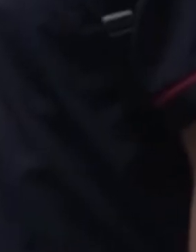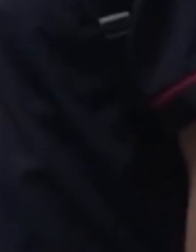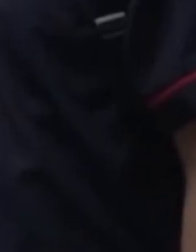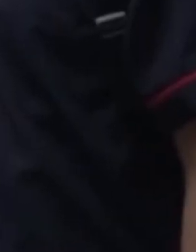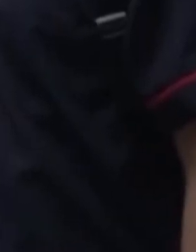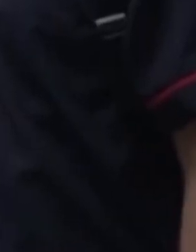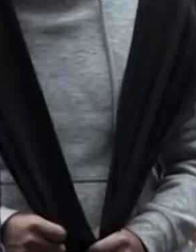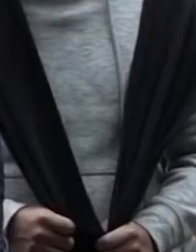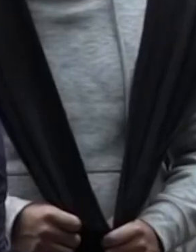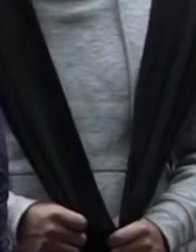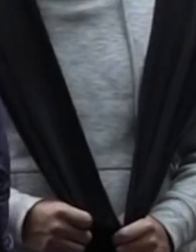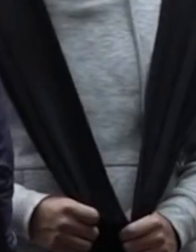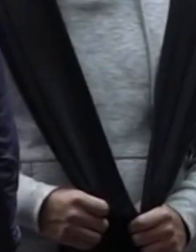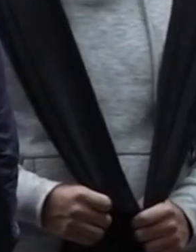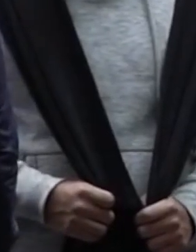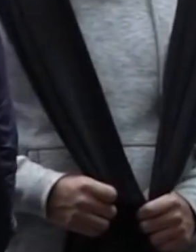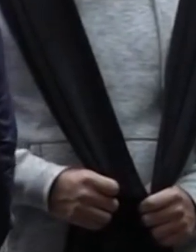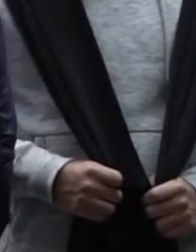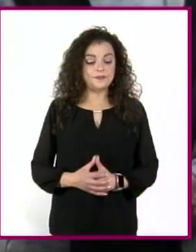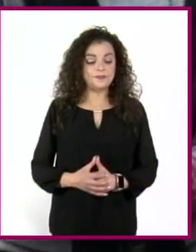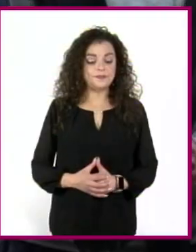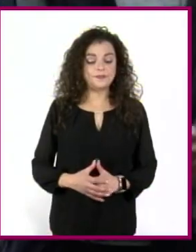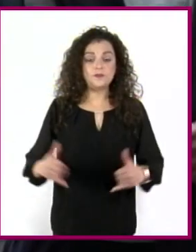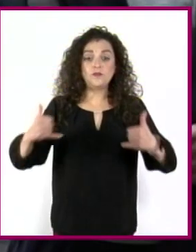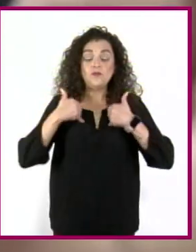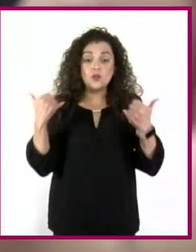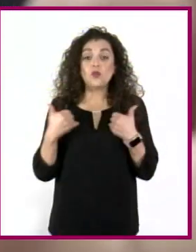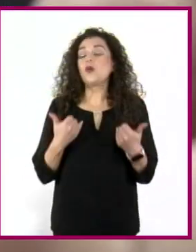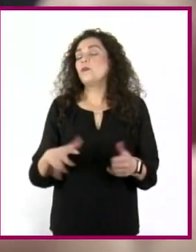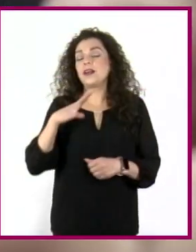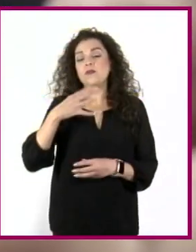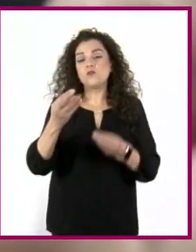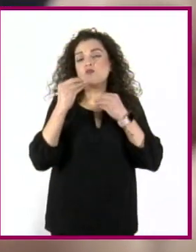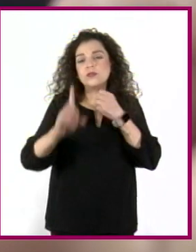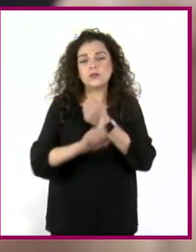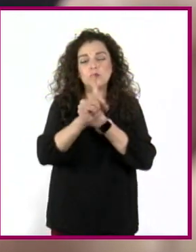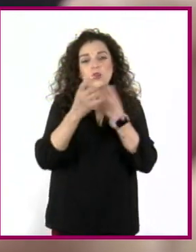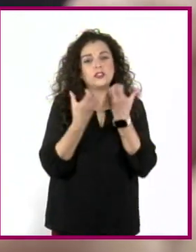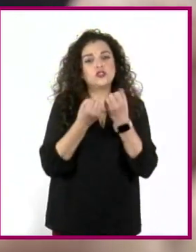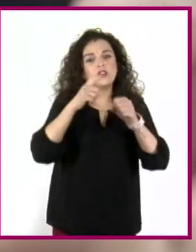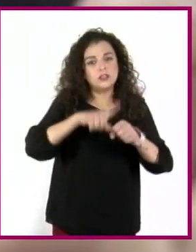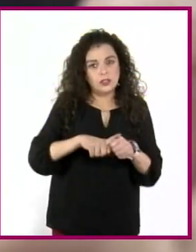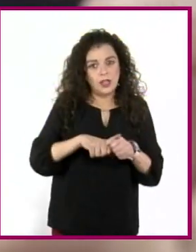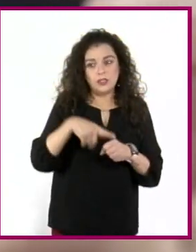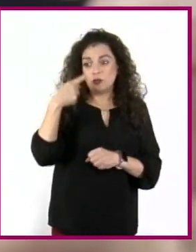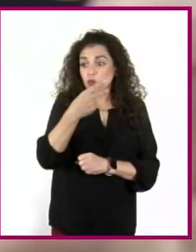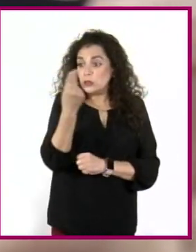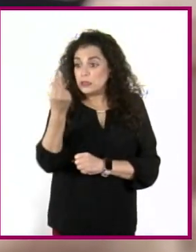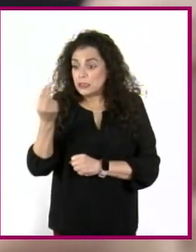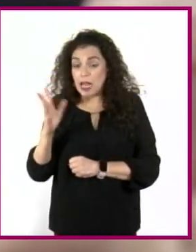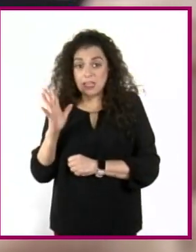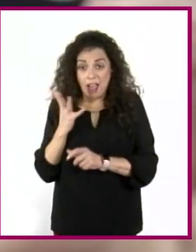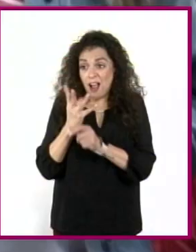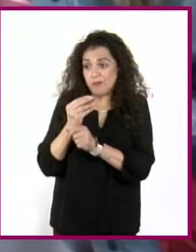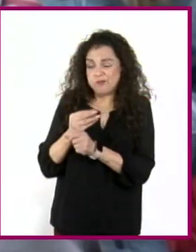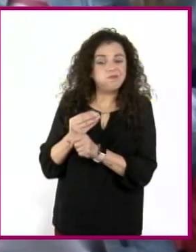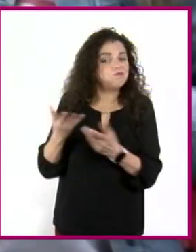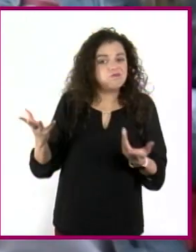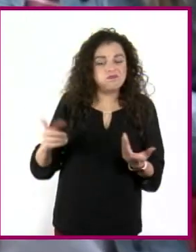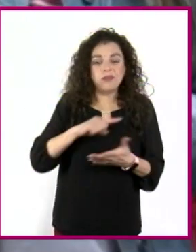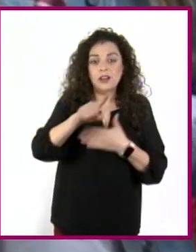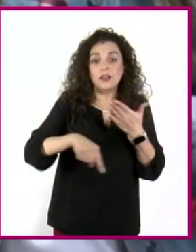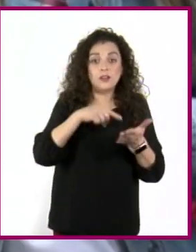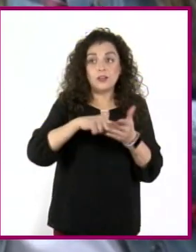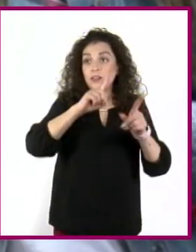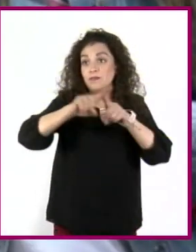La juventud mexicana vive serios problemas. Y no siempre es satisfecha sus necesidades. Jóvenes de distintos lugares del